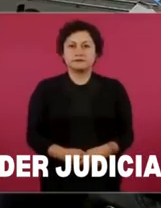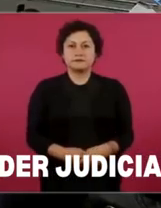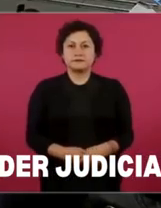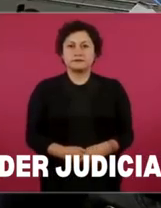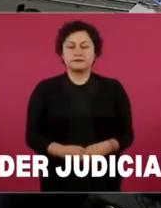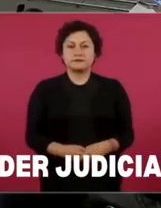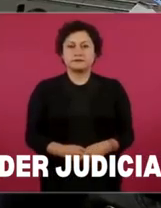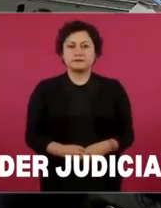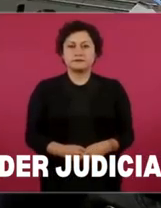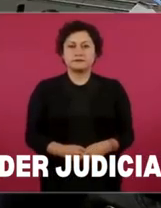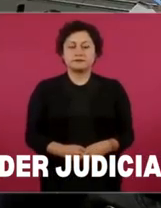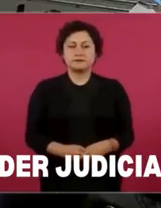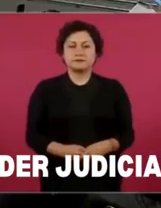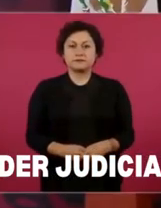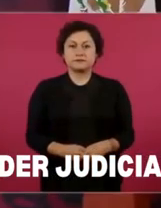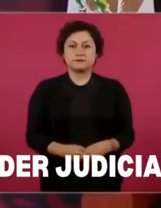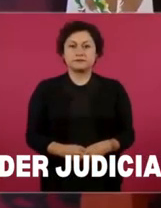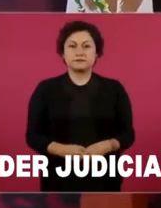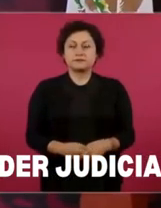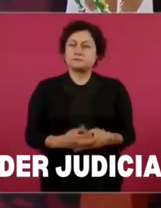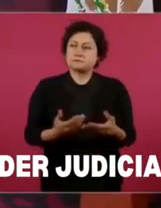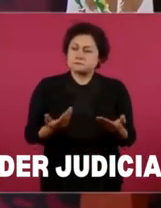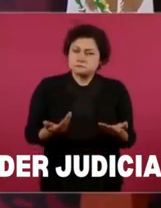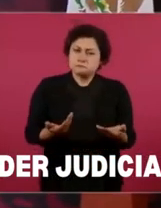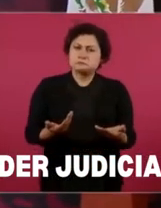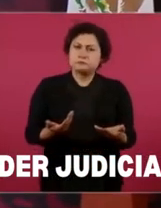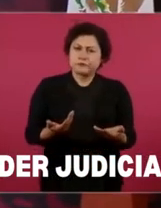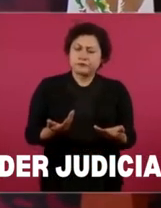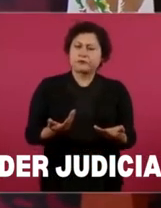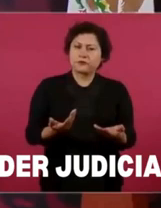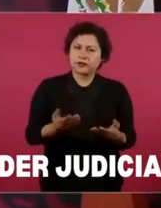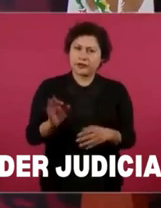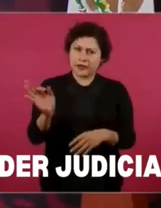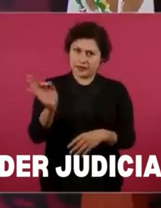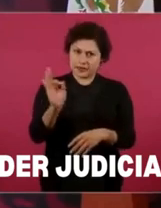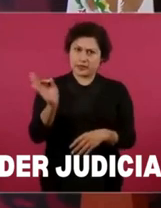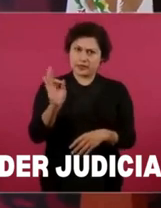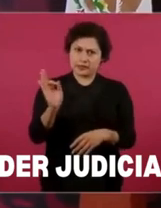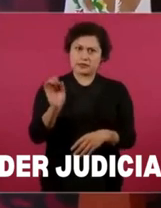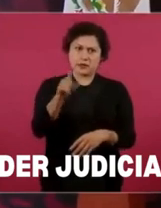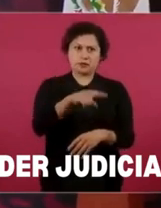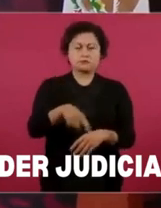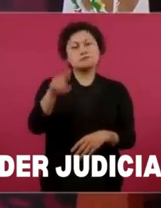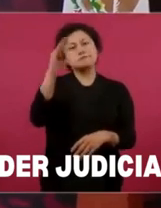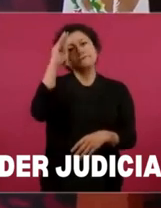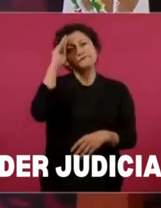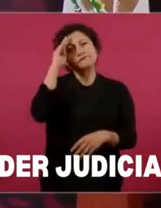Pues sería bueno pensar en que se publique el 15